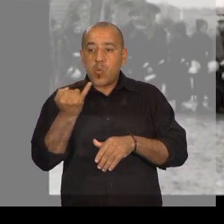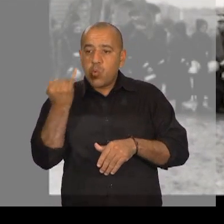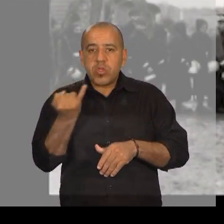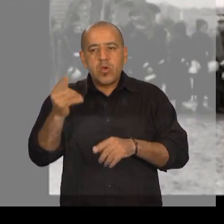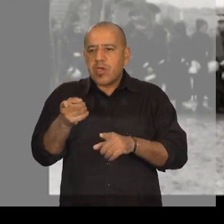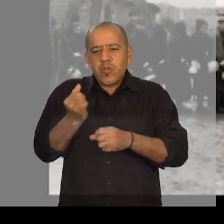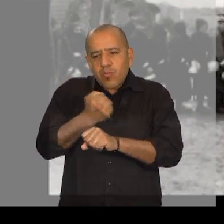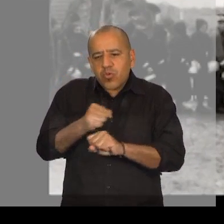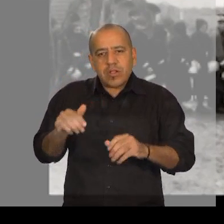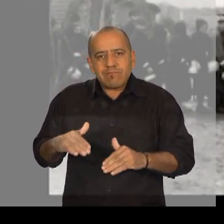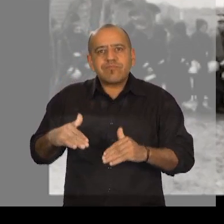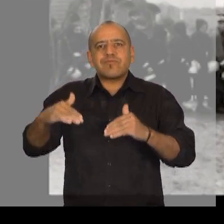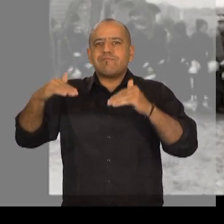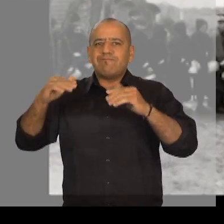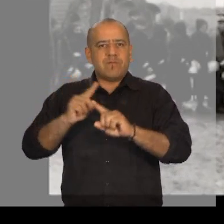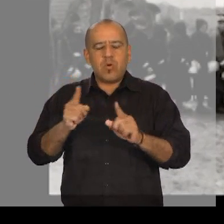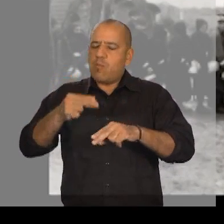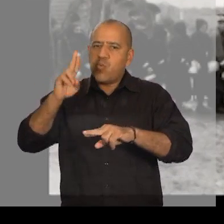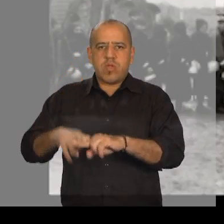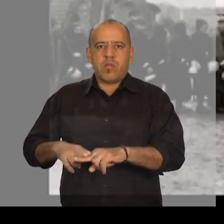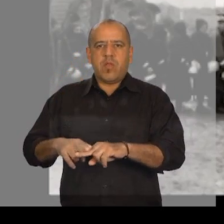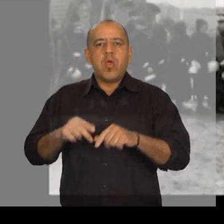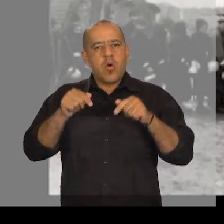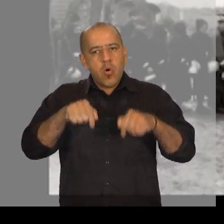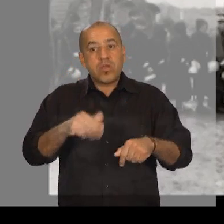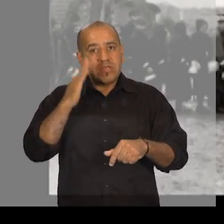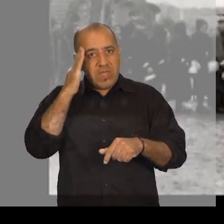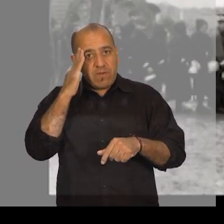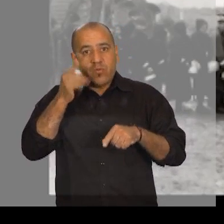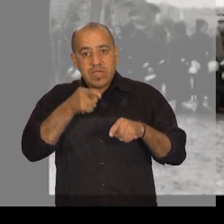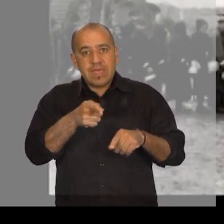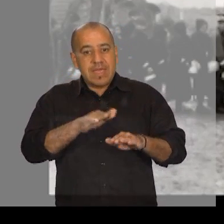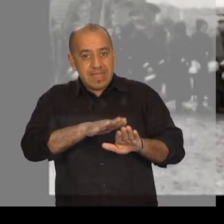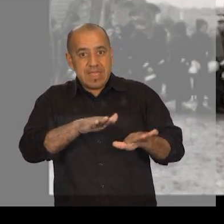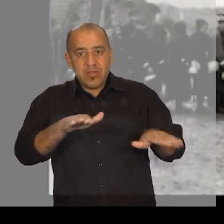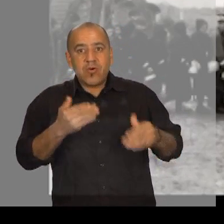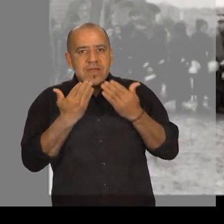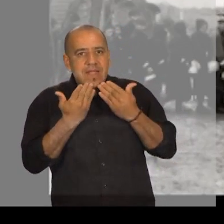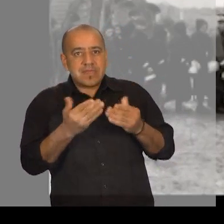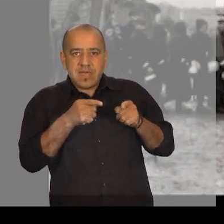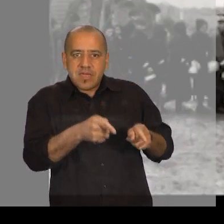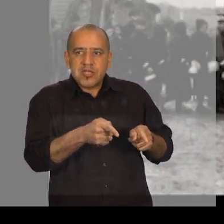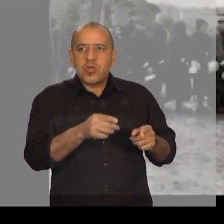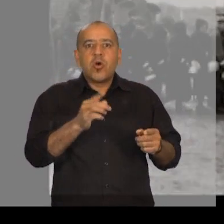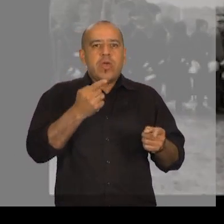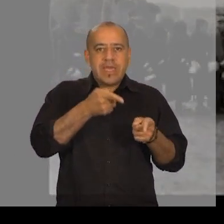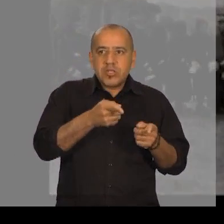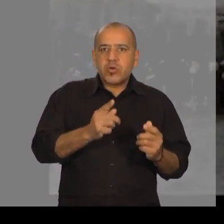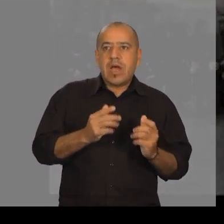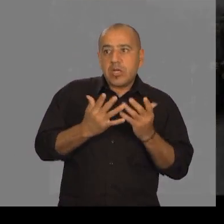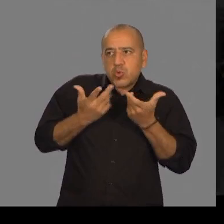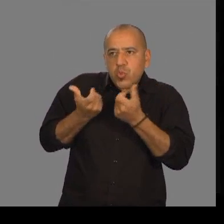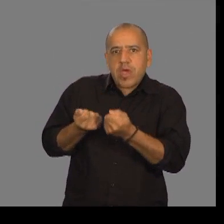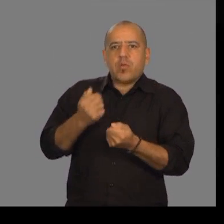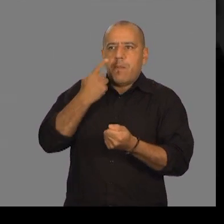crecer y aportar al mundo su sangre nueva. Hoy sabemos que muchos de ellos fueron el sostén de sus padres y abuelos